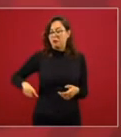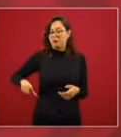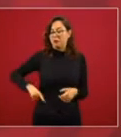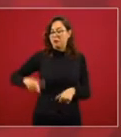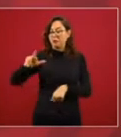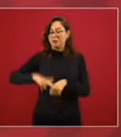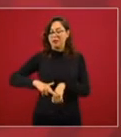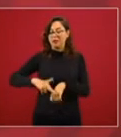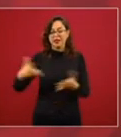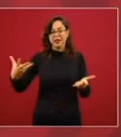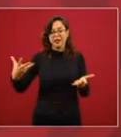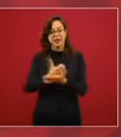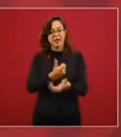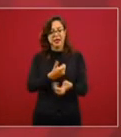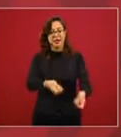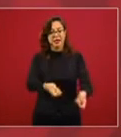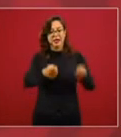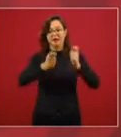estatales